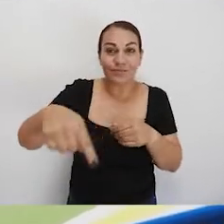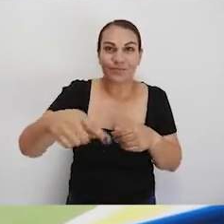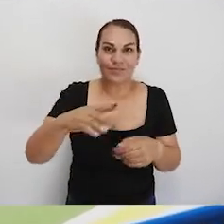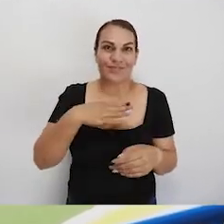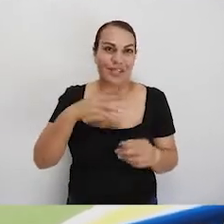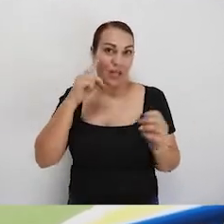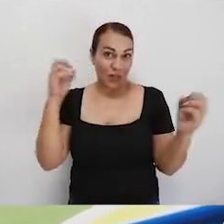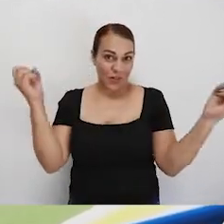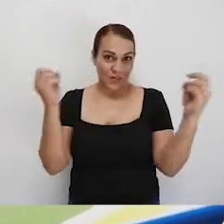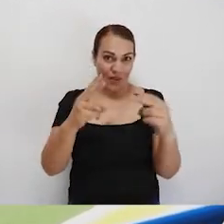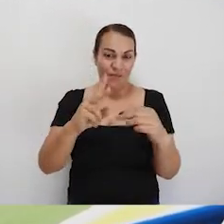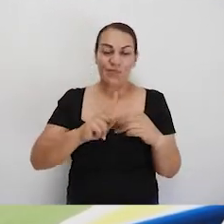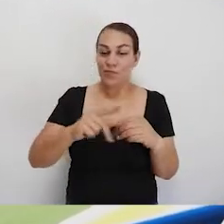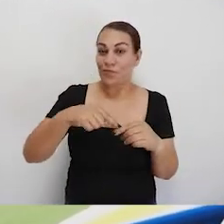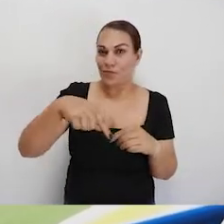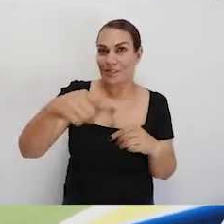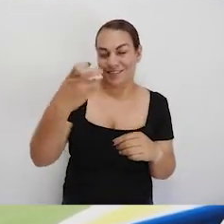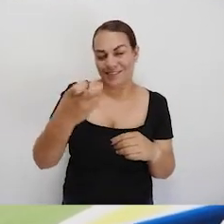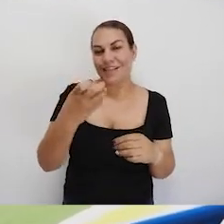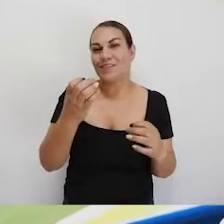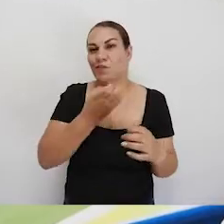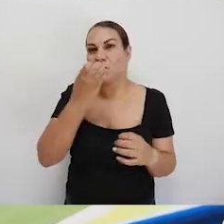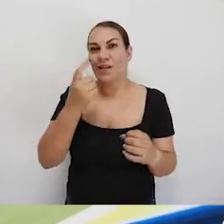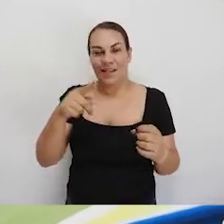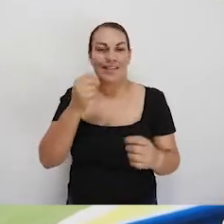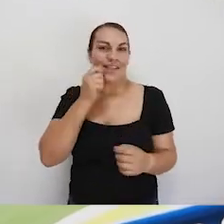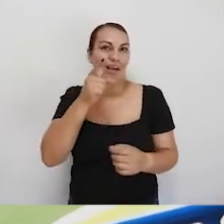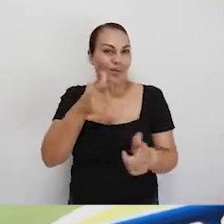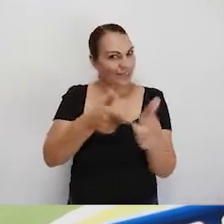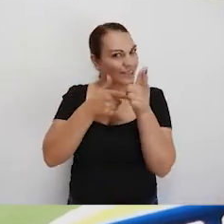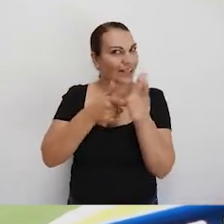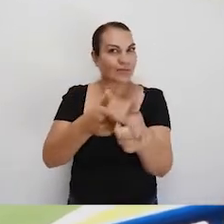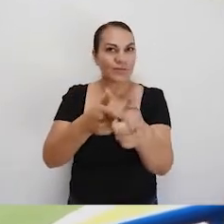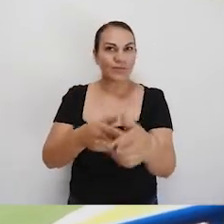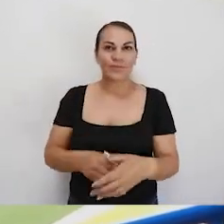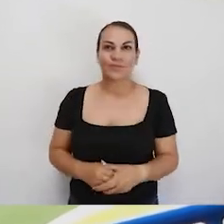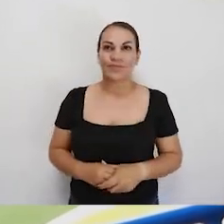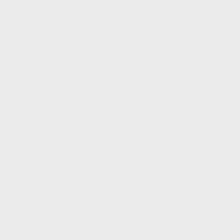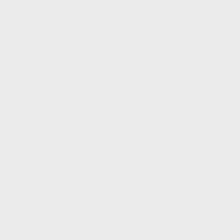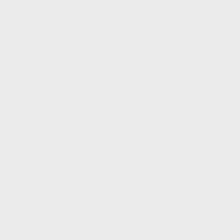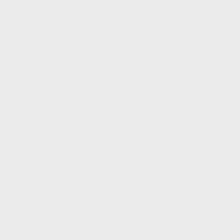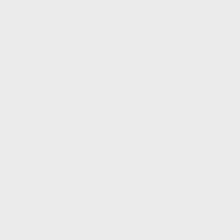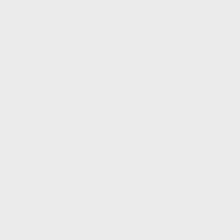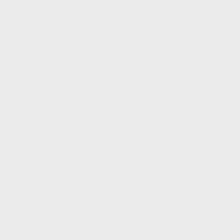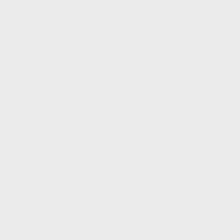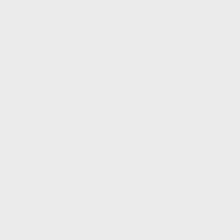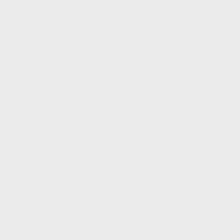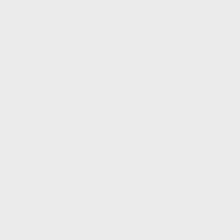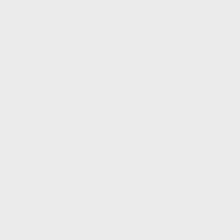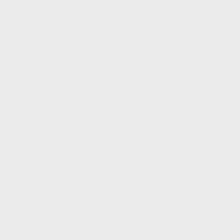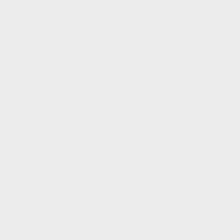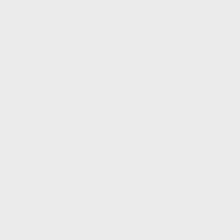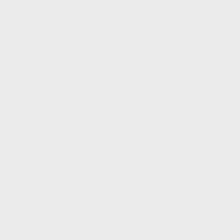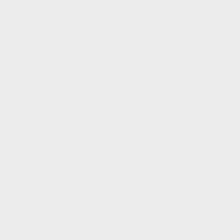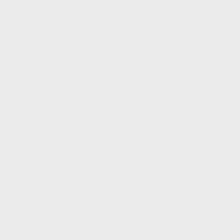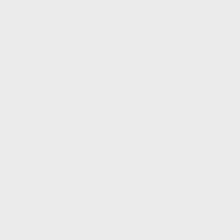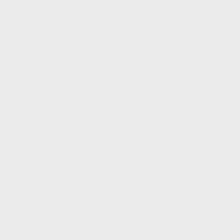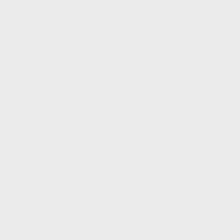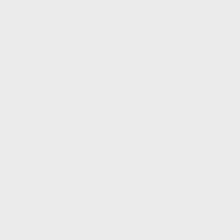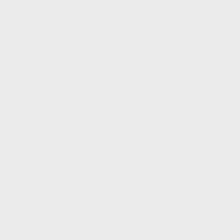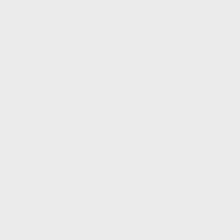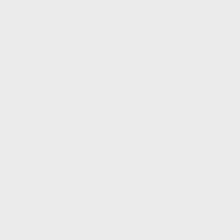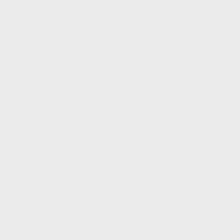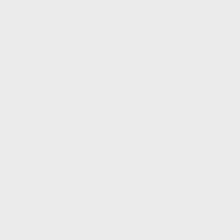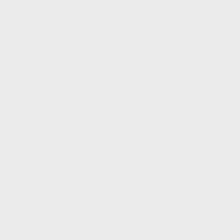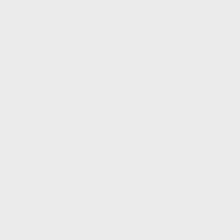en los próximos días. Aquí nos veremos en esta próxima escuela. Desde Tlajo, a Darle. Zamora, Zamora. Cuarto informe.